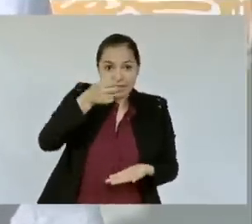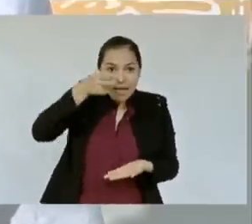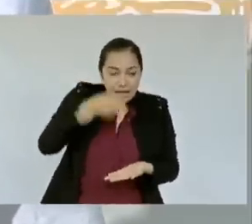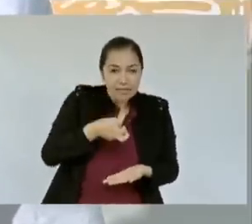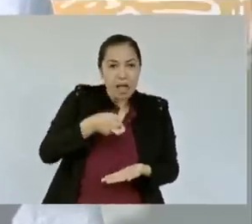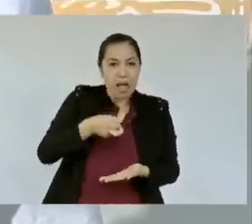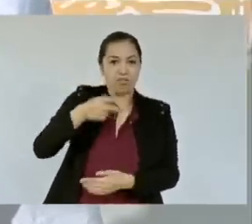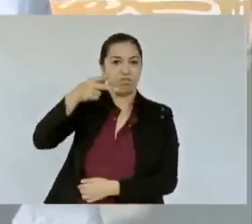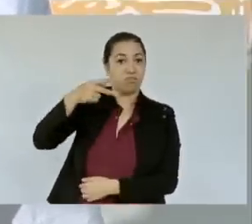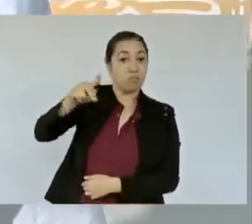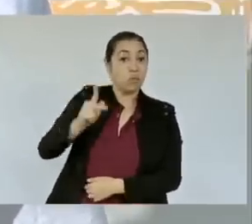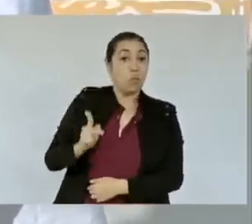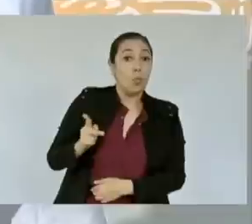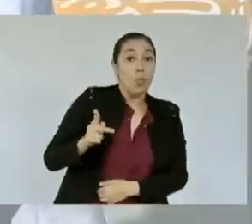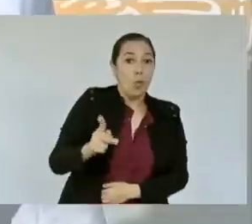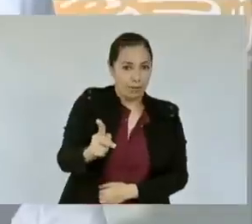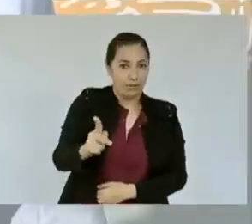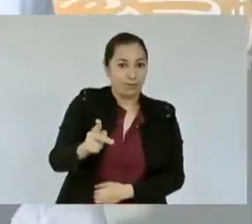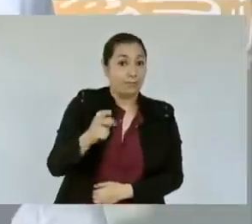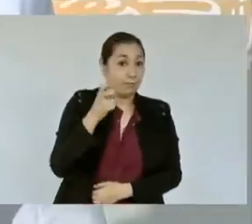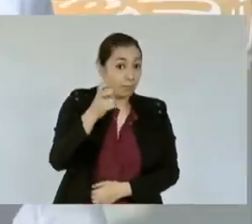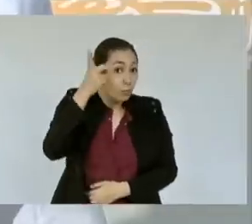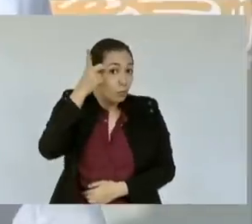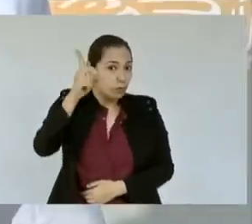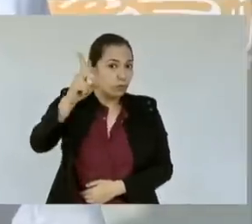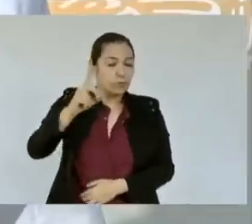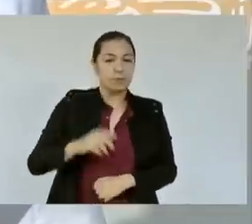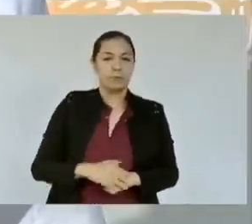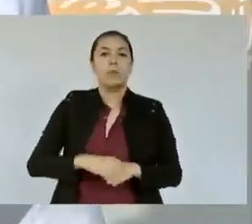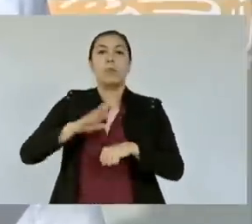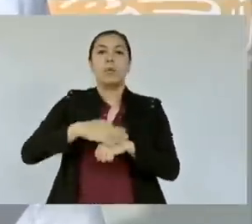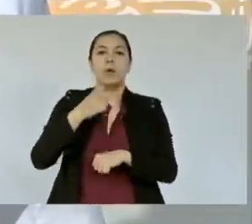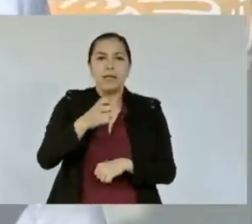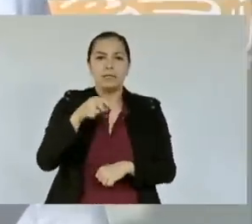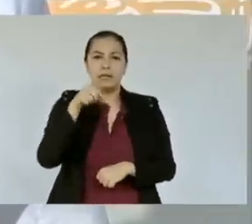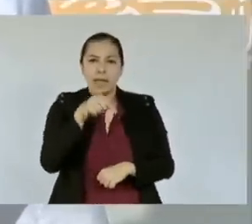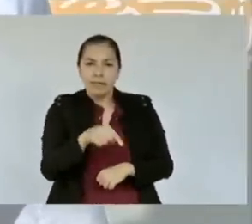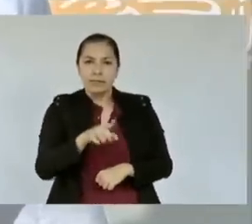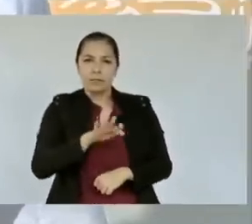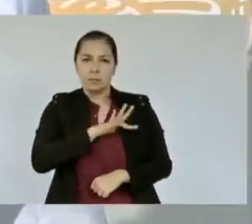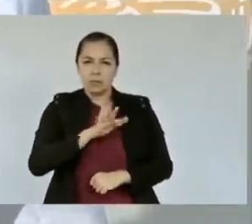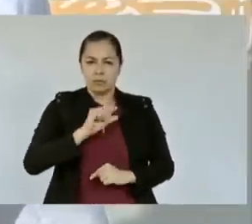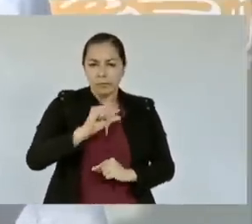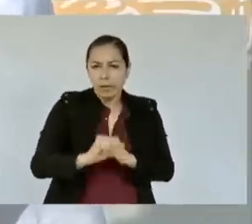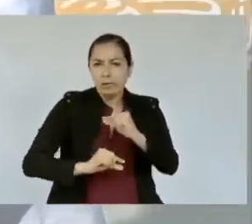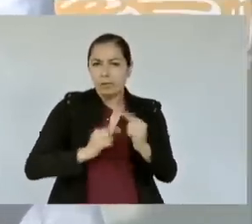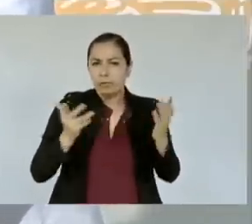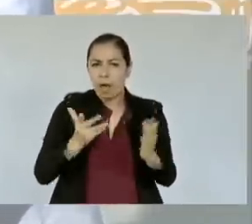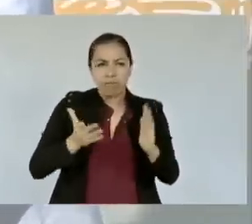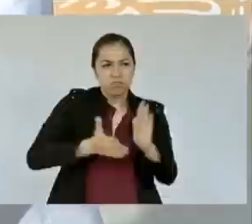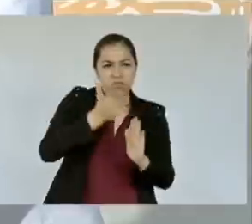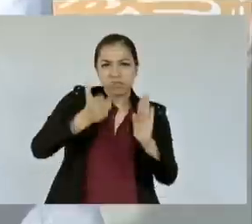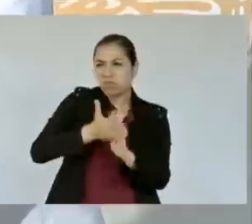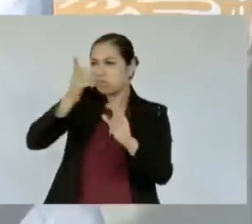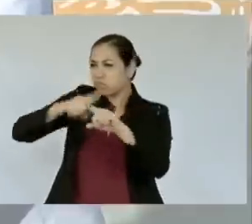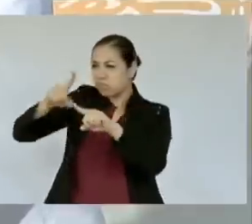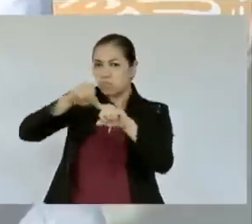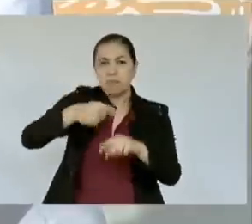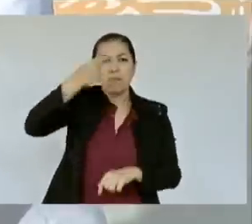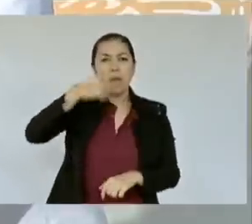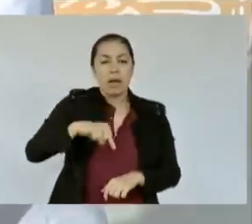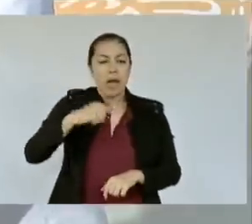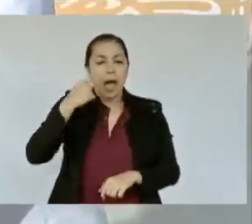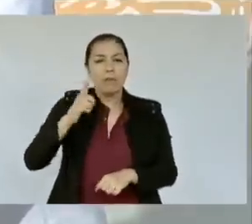y es lo que permite hacer las obras las acciones en beneficio del pueblo